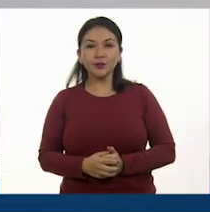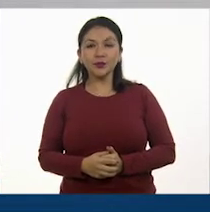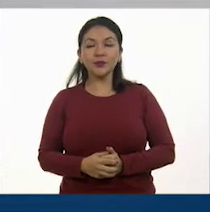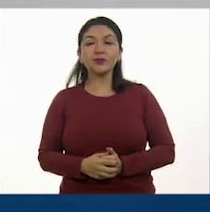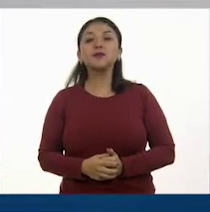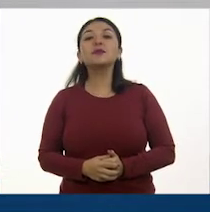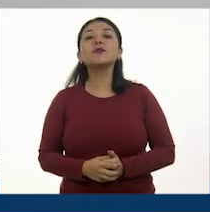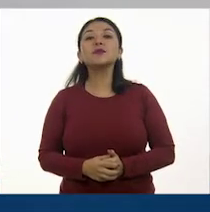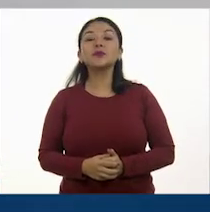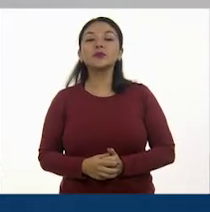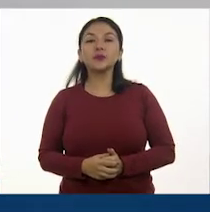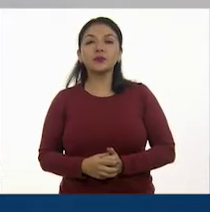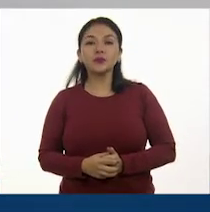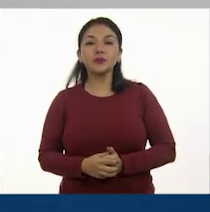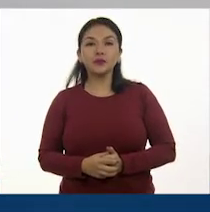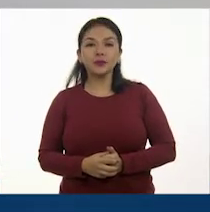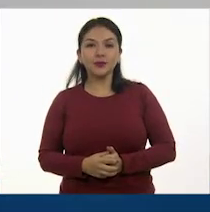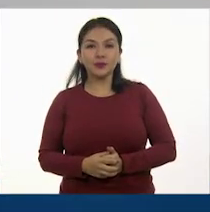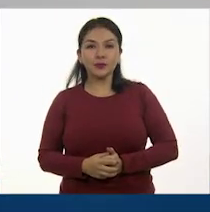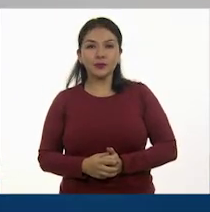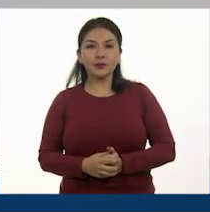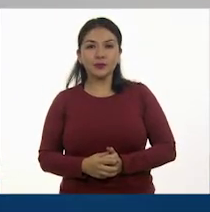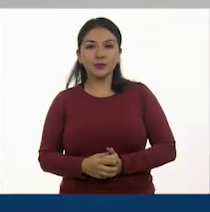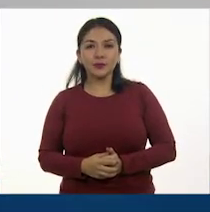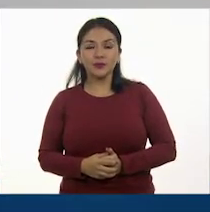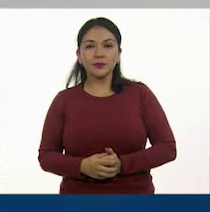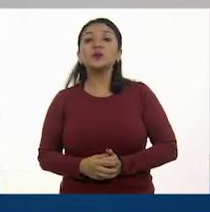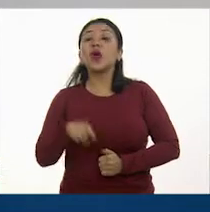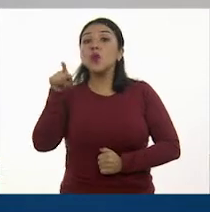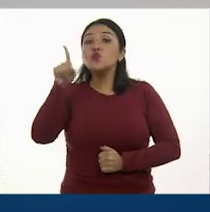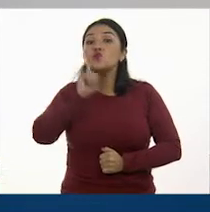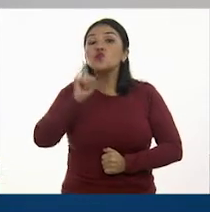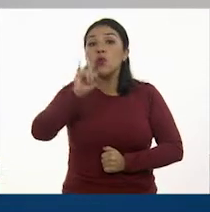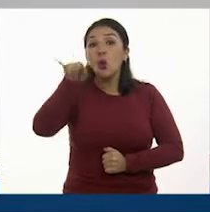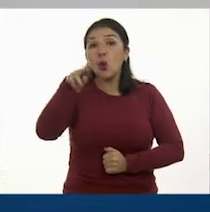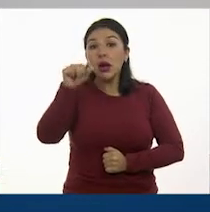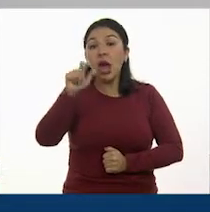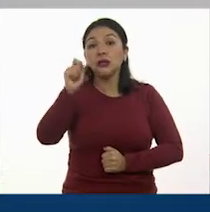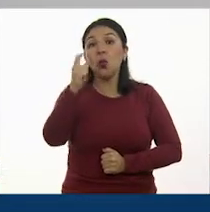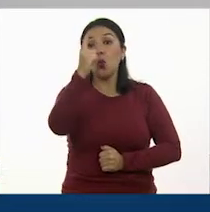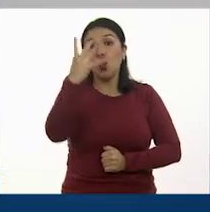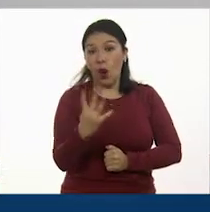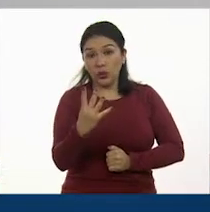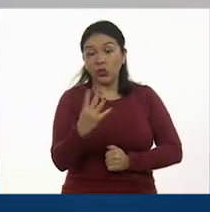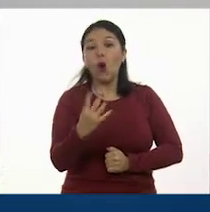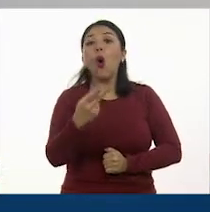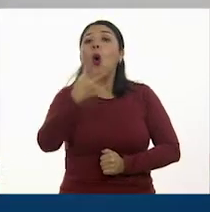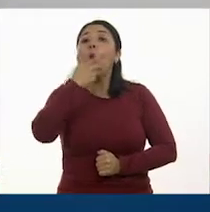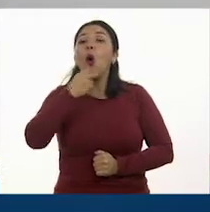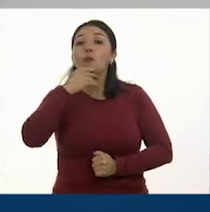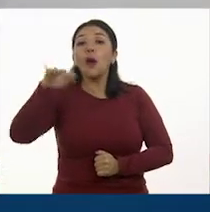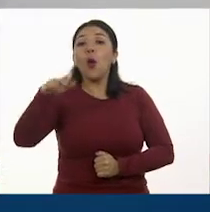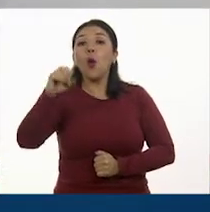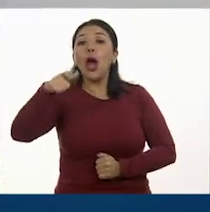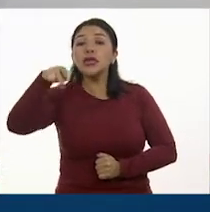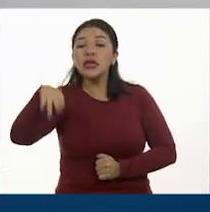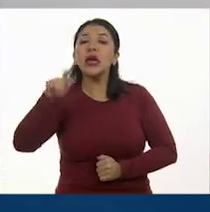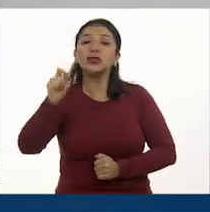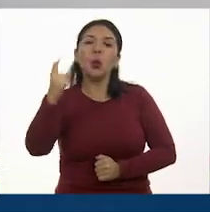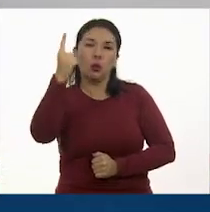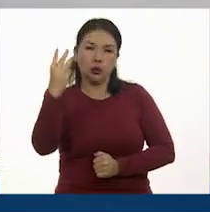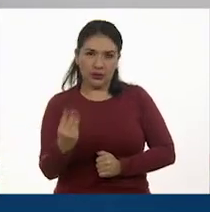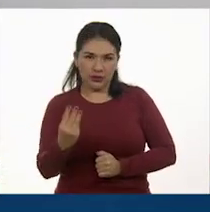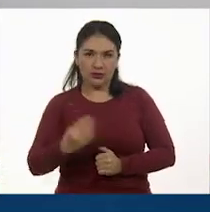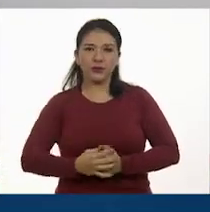Don Joaquín y acá, Juana. Juana fue un cuarto. Y Don Joaquín, un tercio.